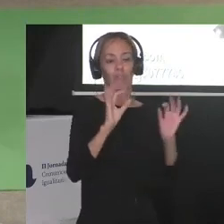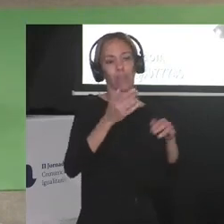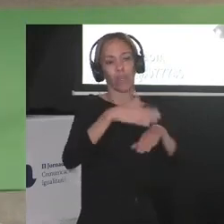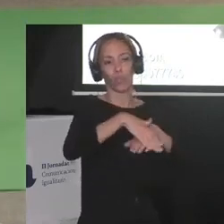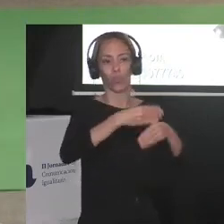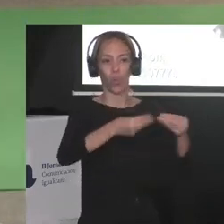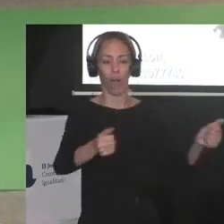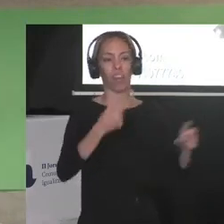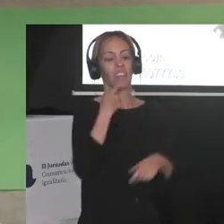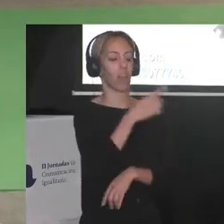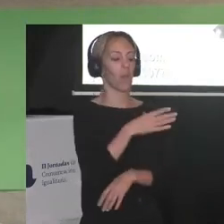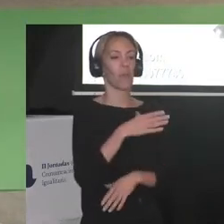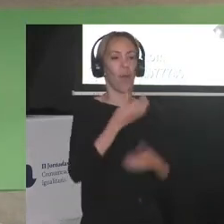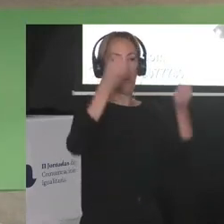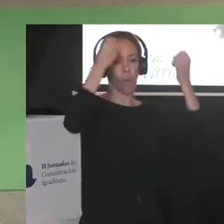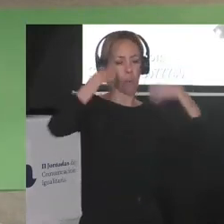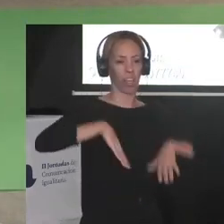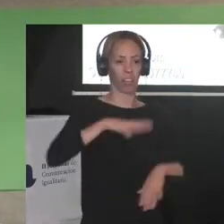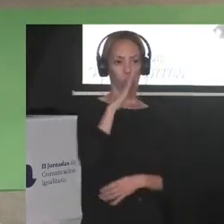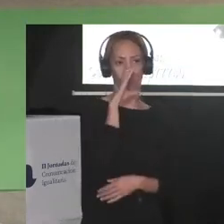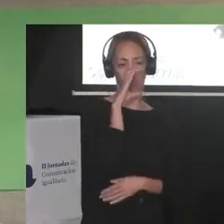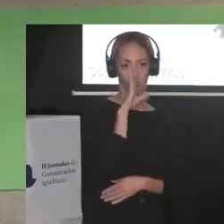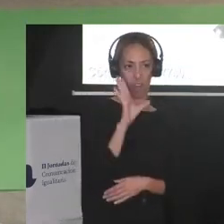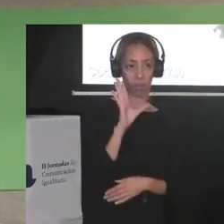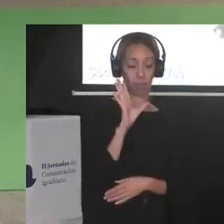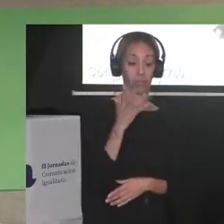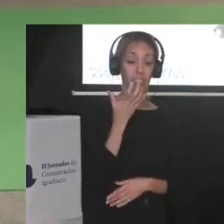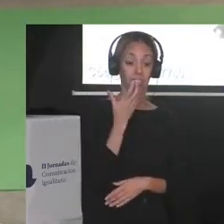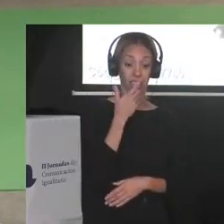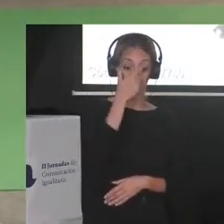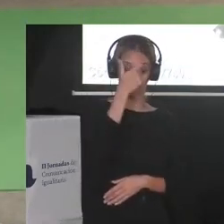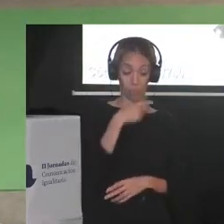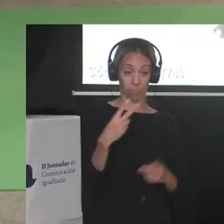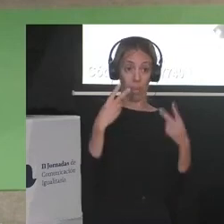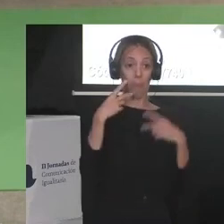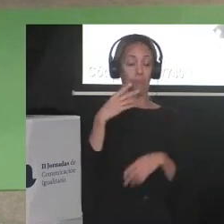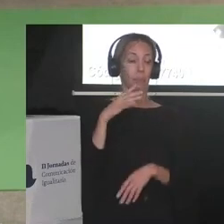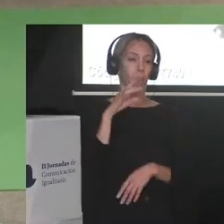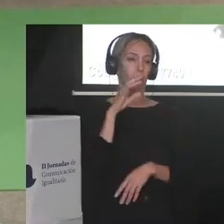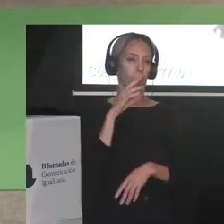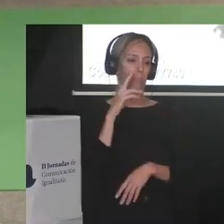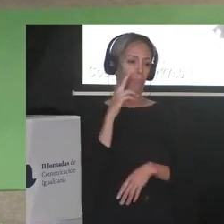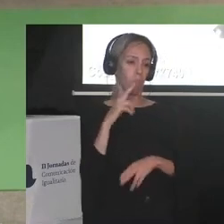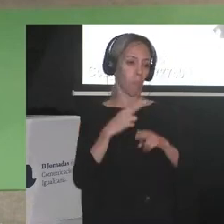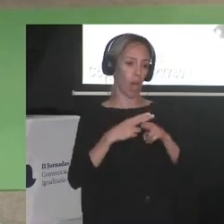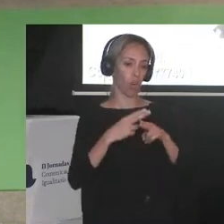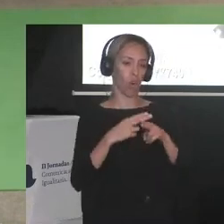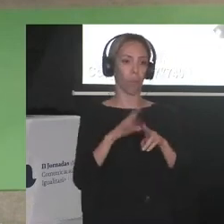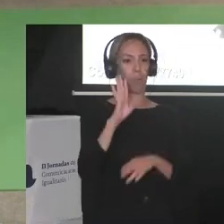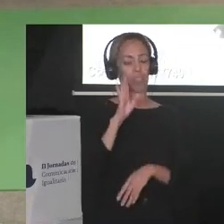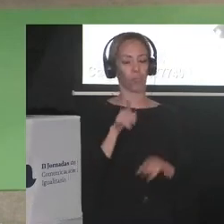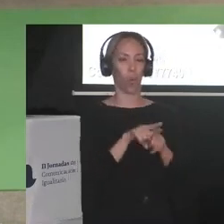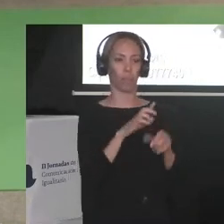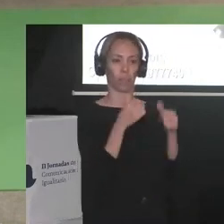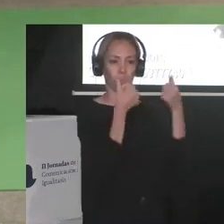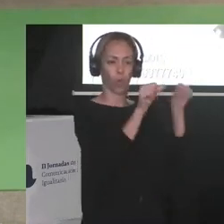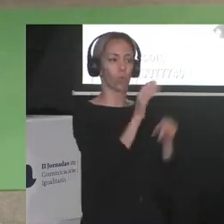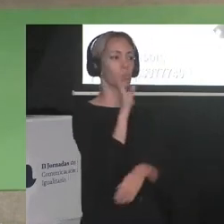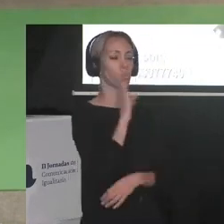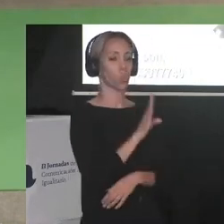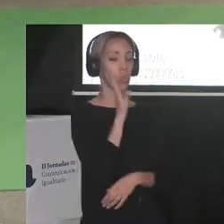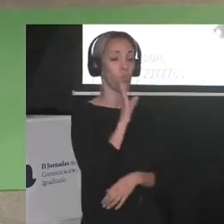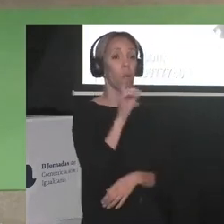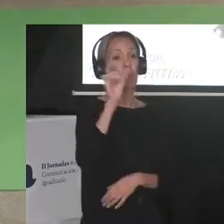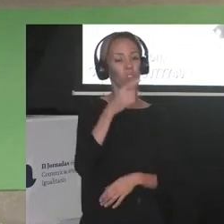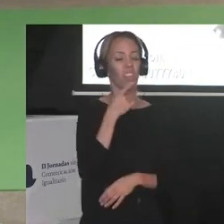Ser marrón, para los racistas, es sinónimo de ser sucio. Hubo gente seria que me recomendó cambiar de imagen.